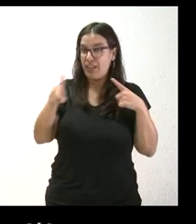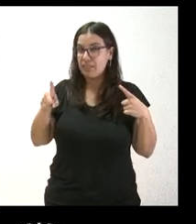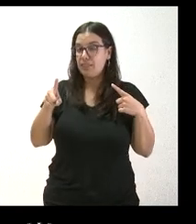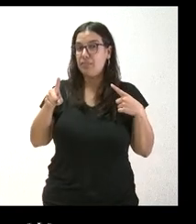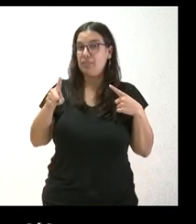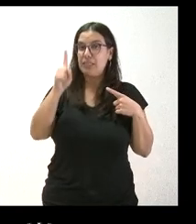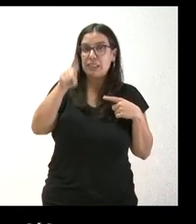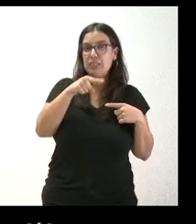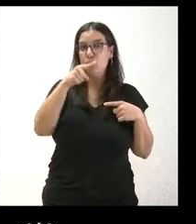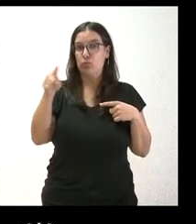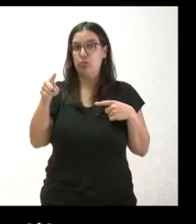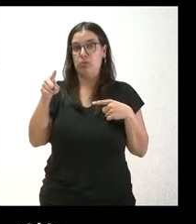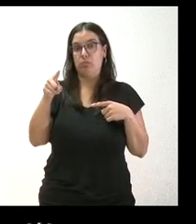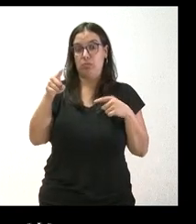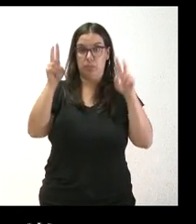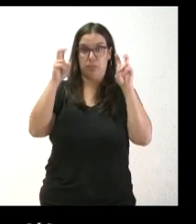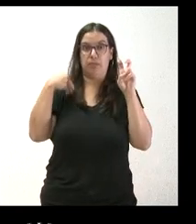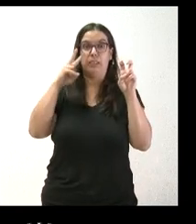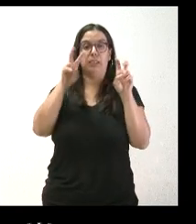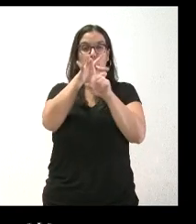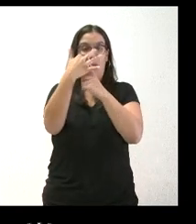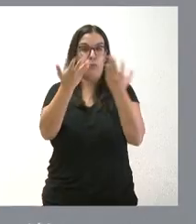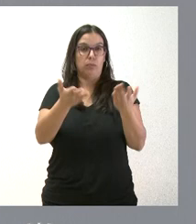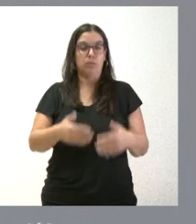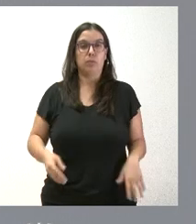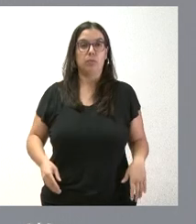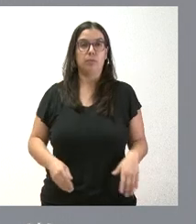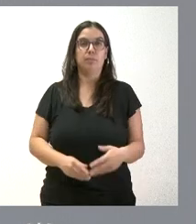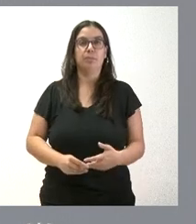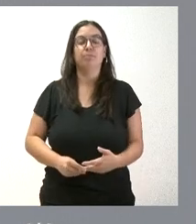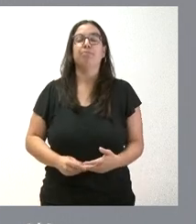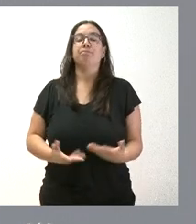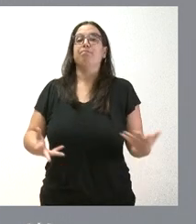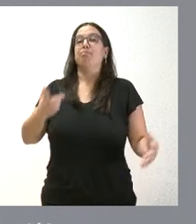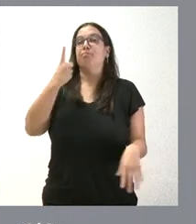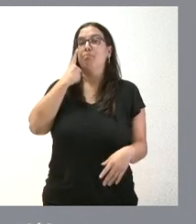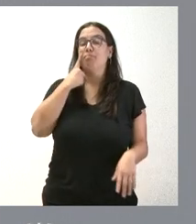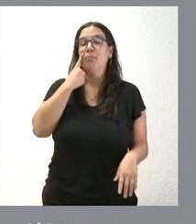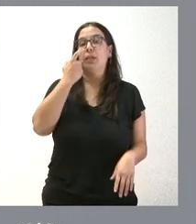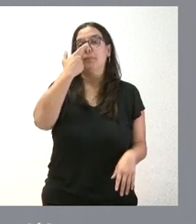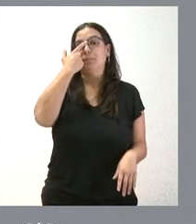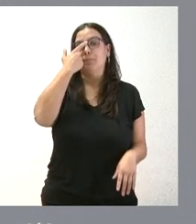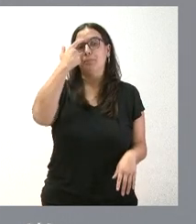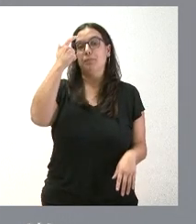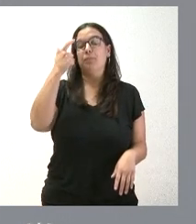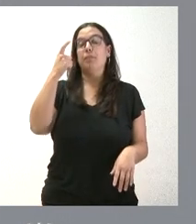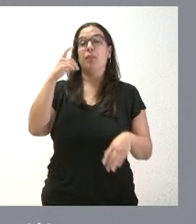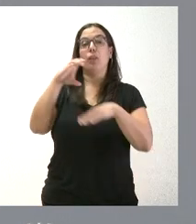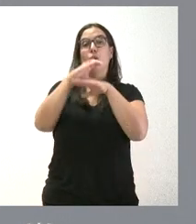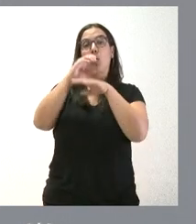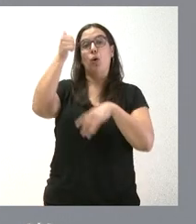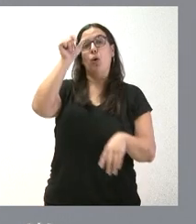este panorama que describe. Pues, mire, sobre los aspectos que se plantea, el consejero de